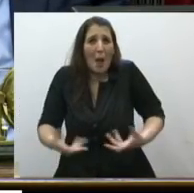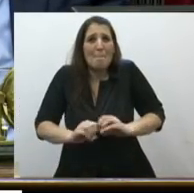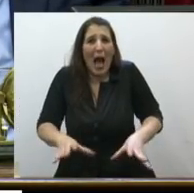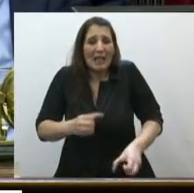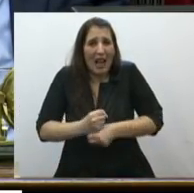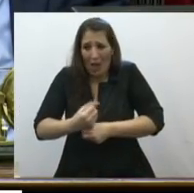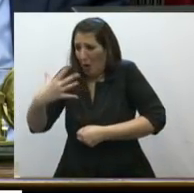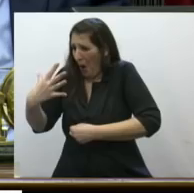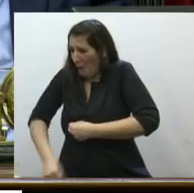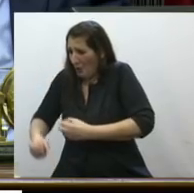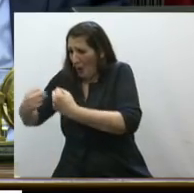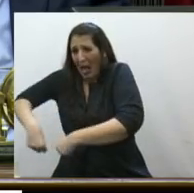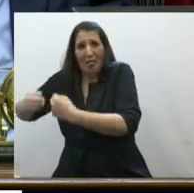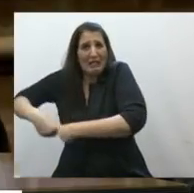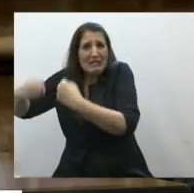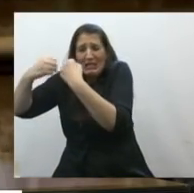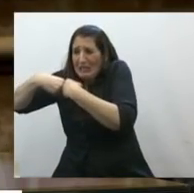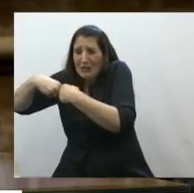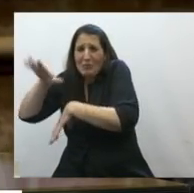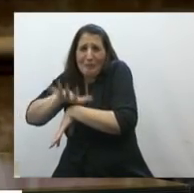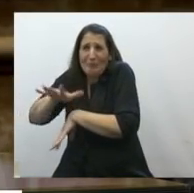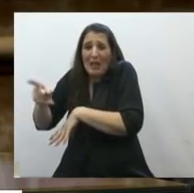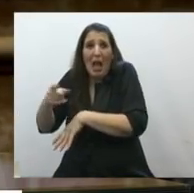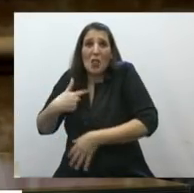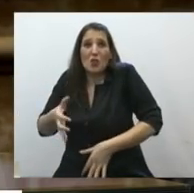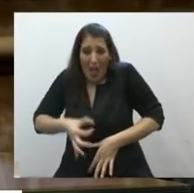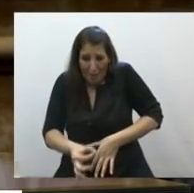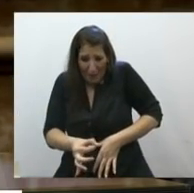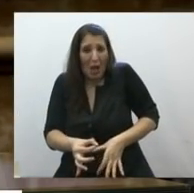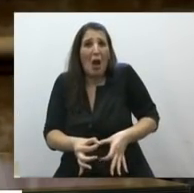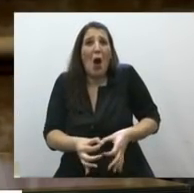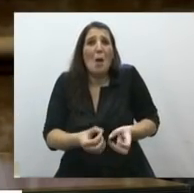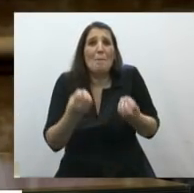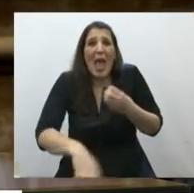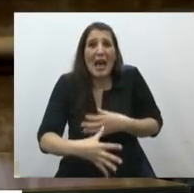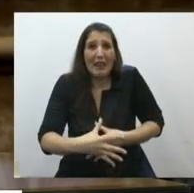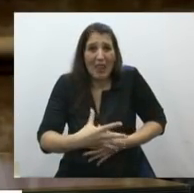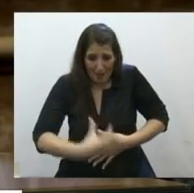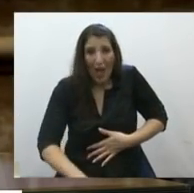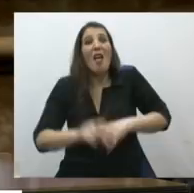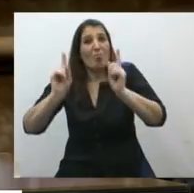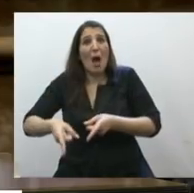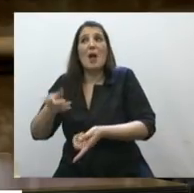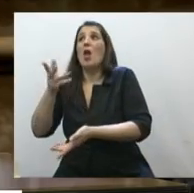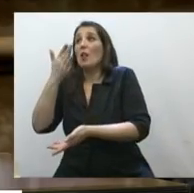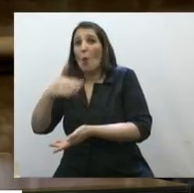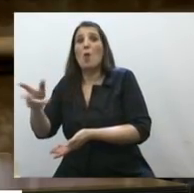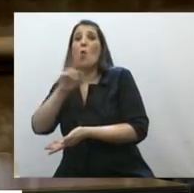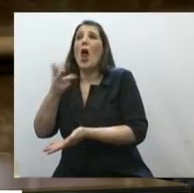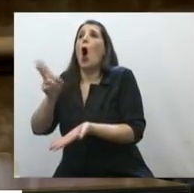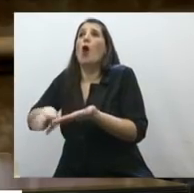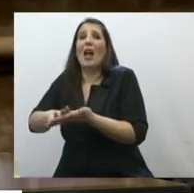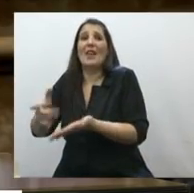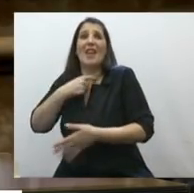clandestinas que le impiden no solamente tener este embrión, sino volver a tener en su vida un hijo deseado, buscado, querido,